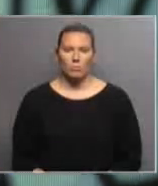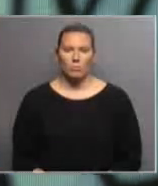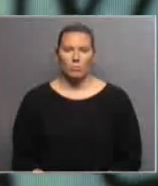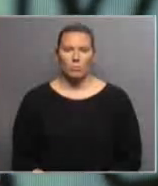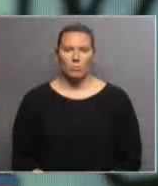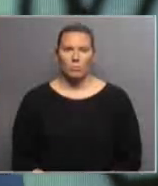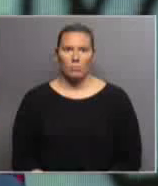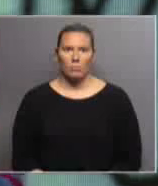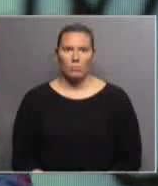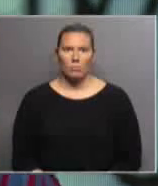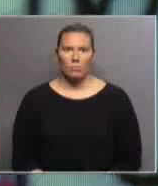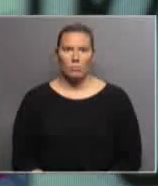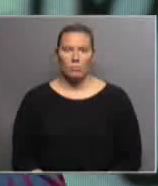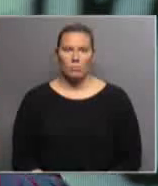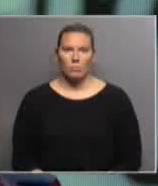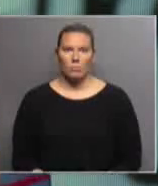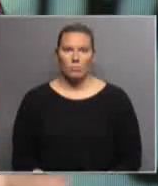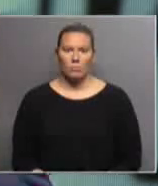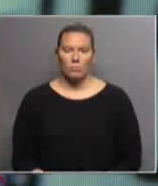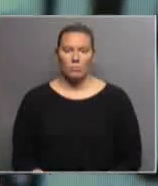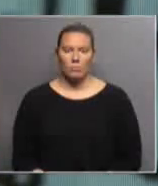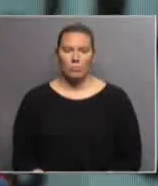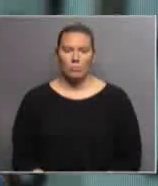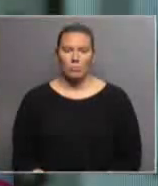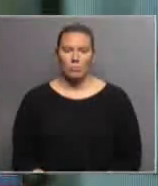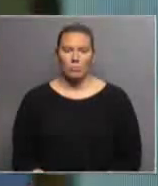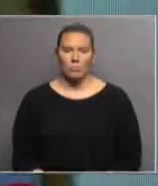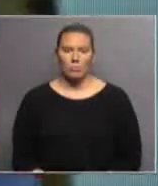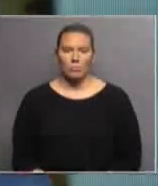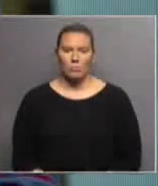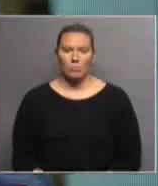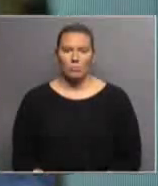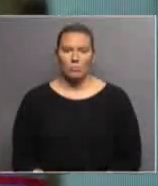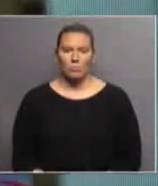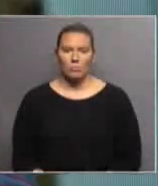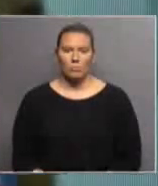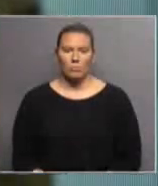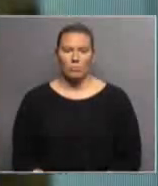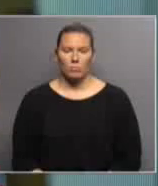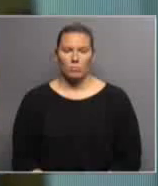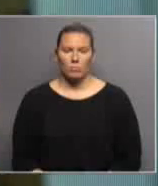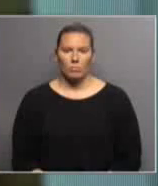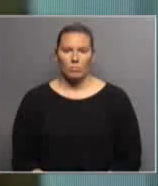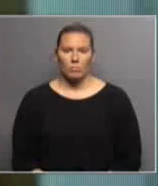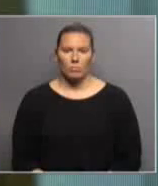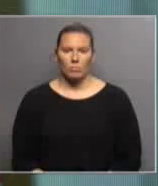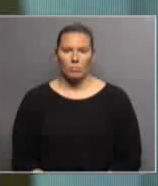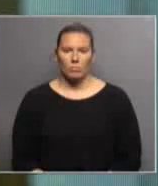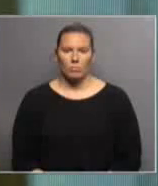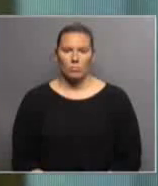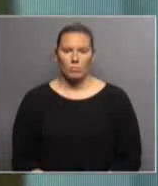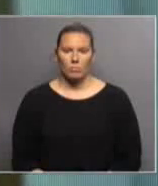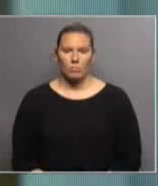está acompañada siempre con un instructor sordo que los apoya y trabajan en conjunto. En